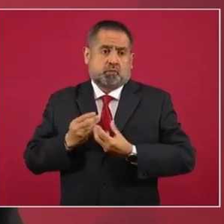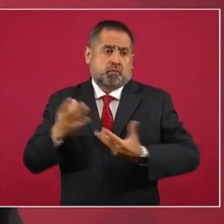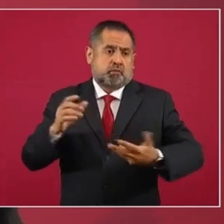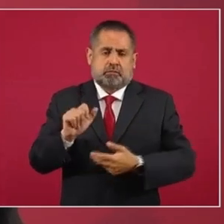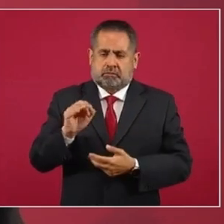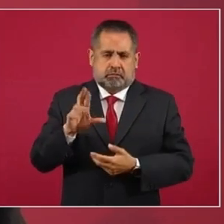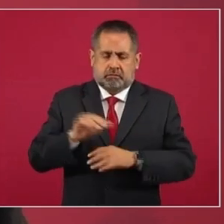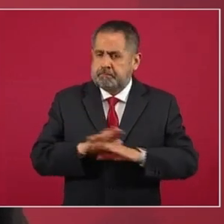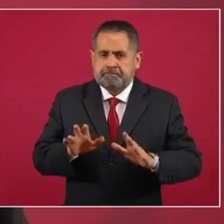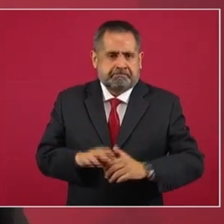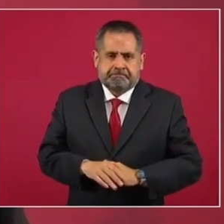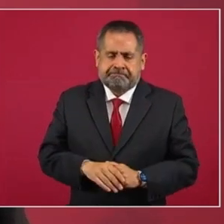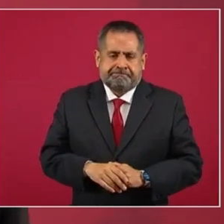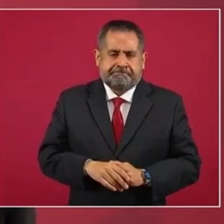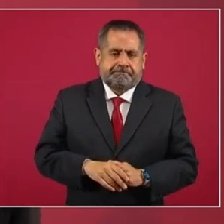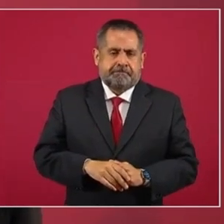pensiones.